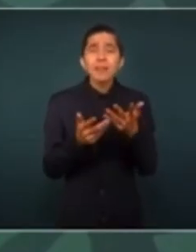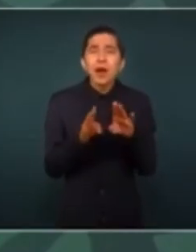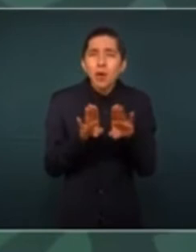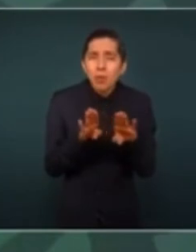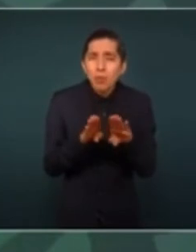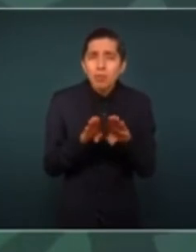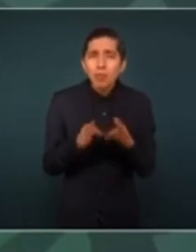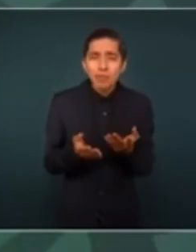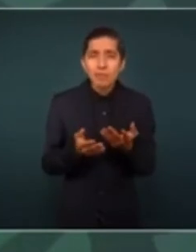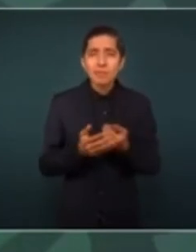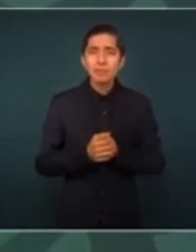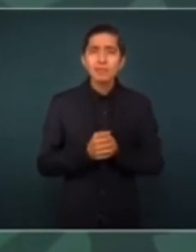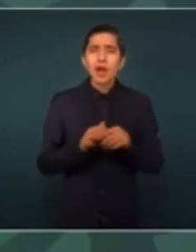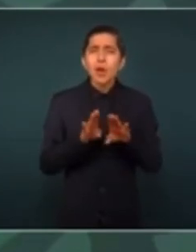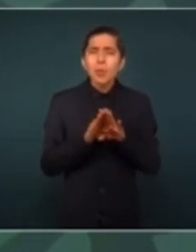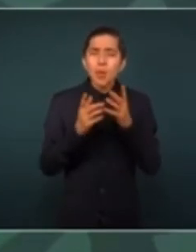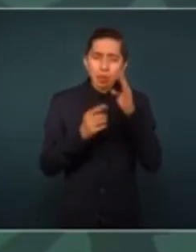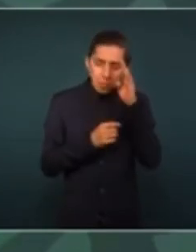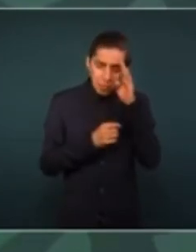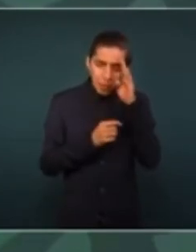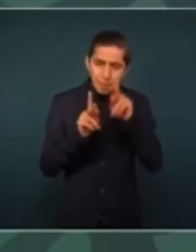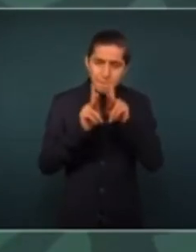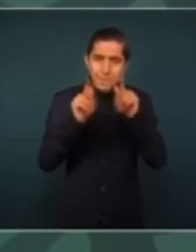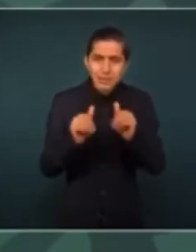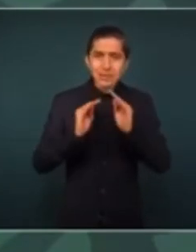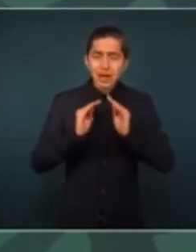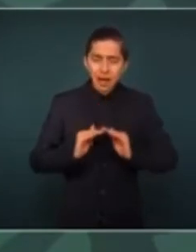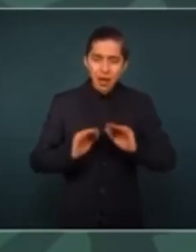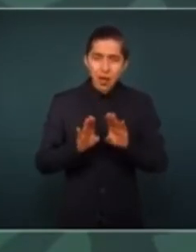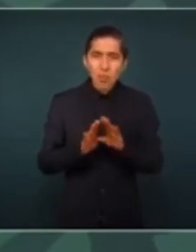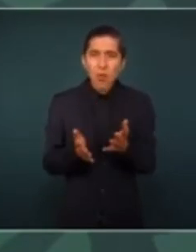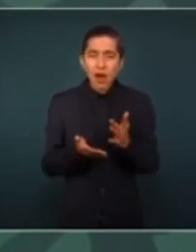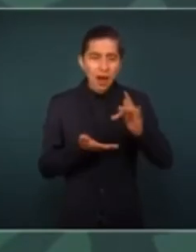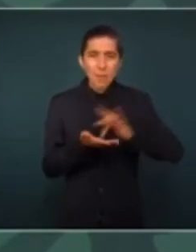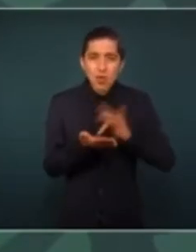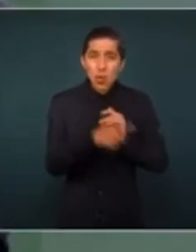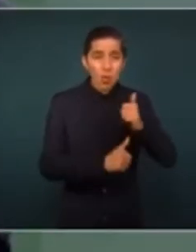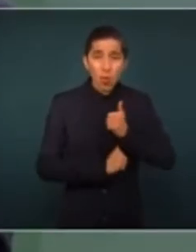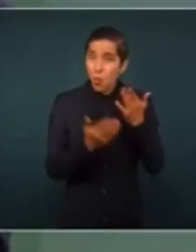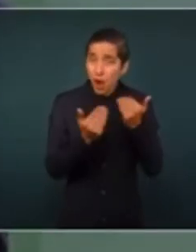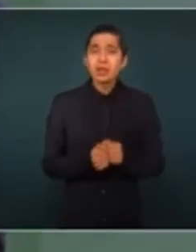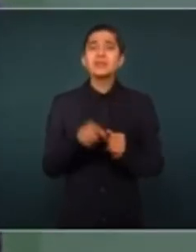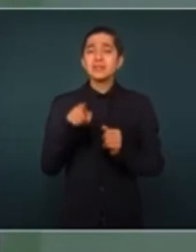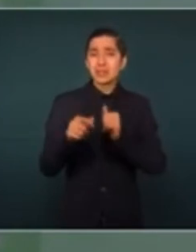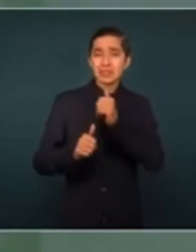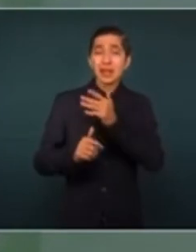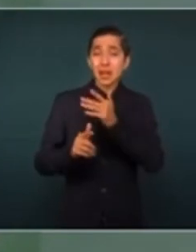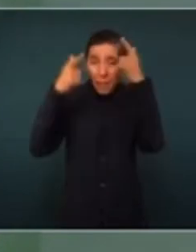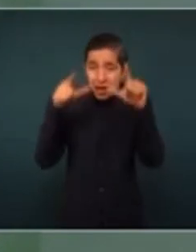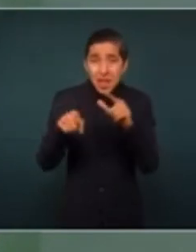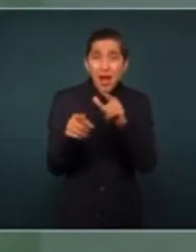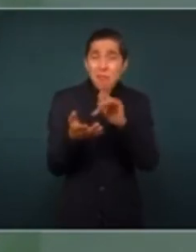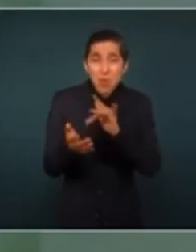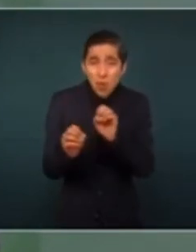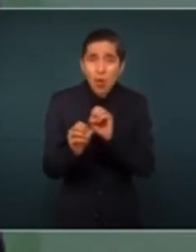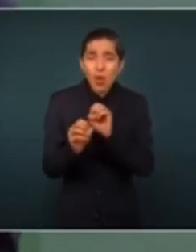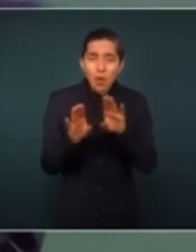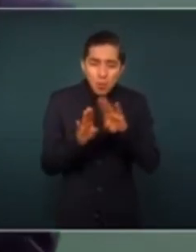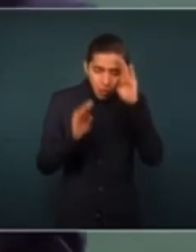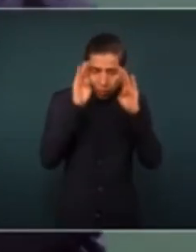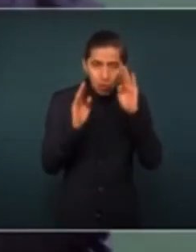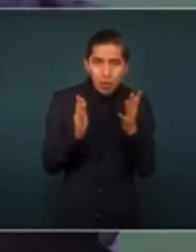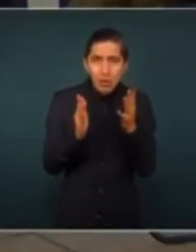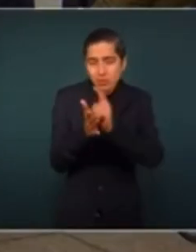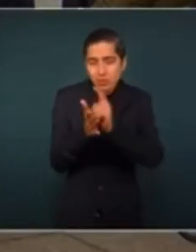garantizar la paz, la tranquilidad, sin el apoyo del ejército, sin el apoyo de la Secretaría de Marina? Por eso se